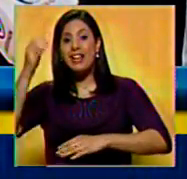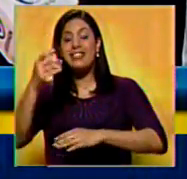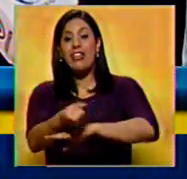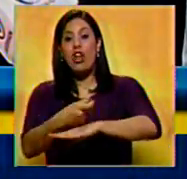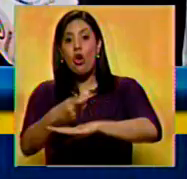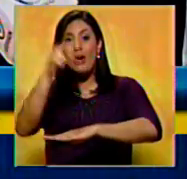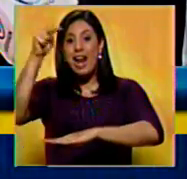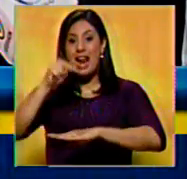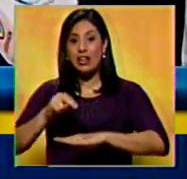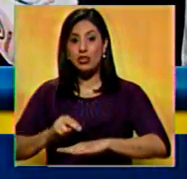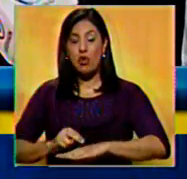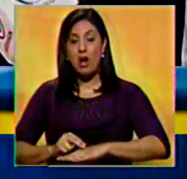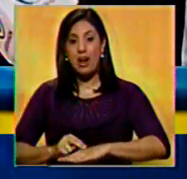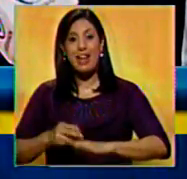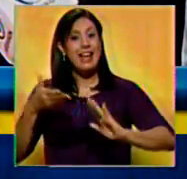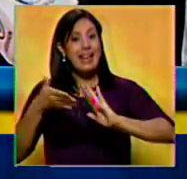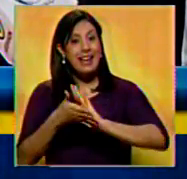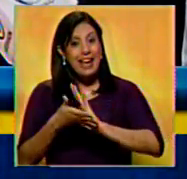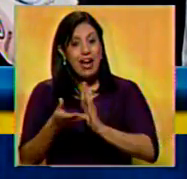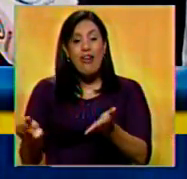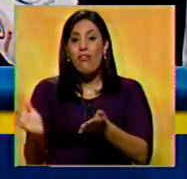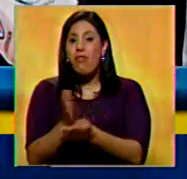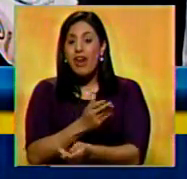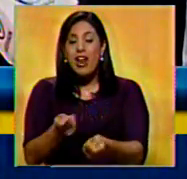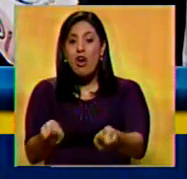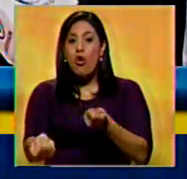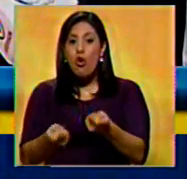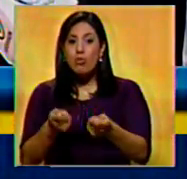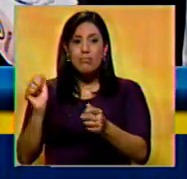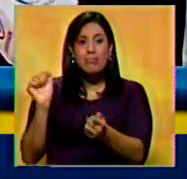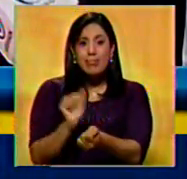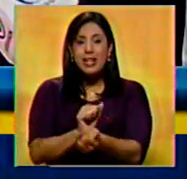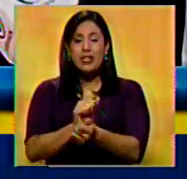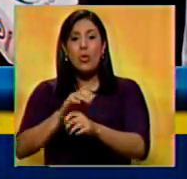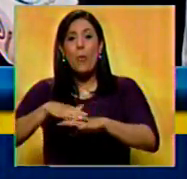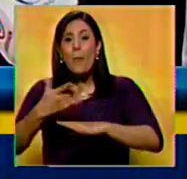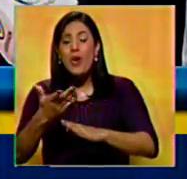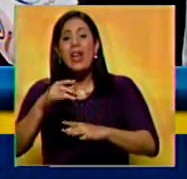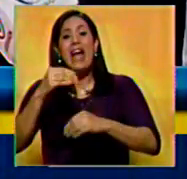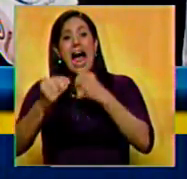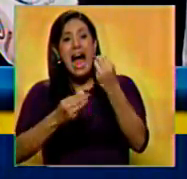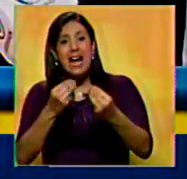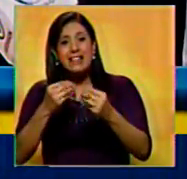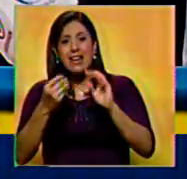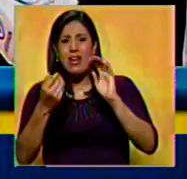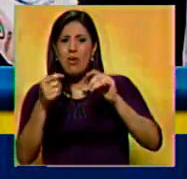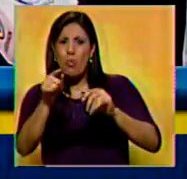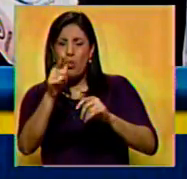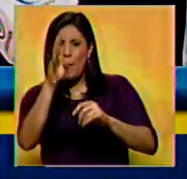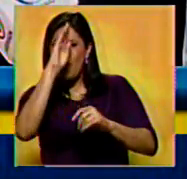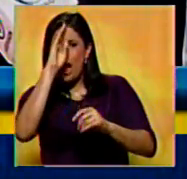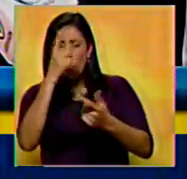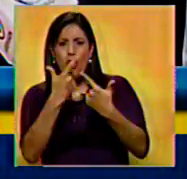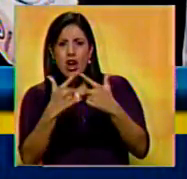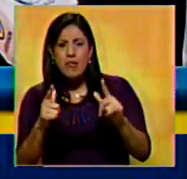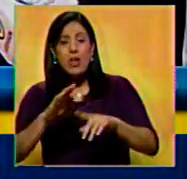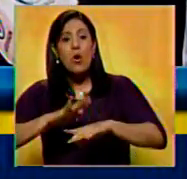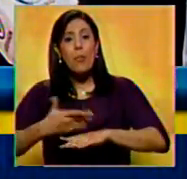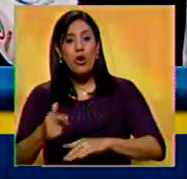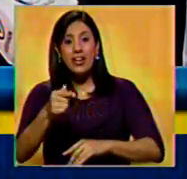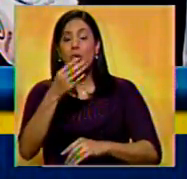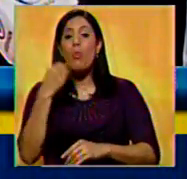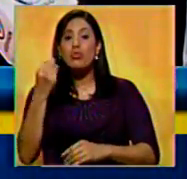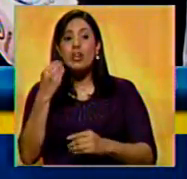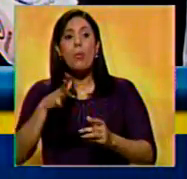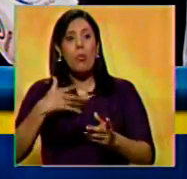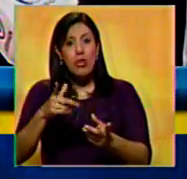del Gobierno Nacional que revoquen la medida de congelamiento, por lo menos de una de las cuentas, para que estos muchachos